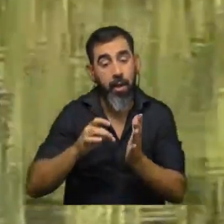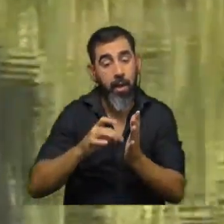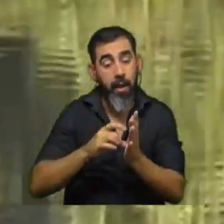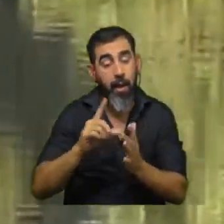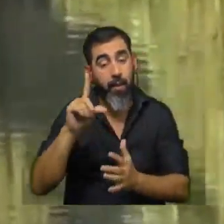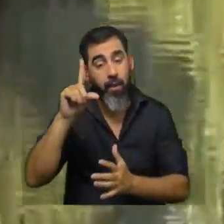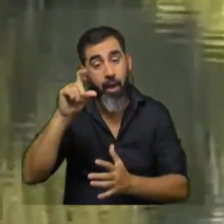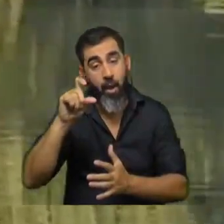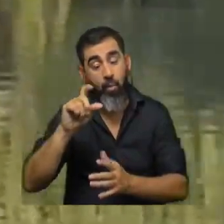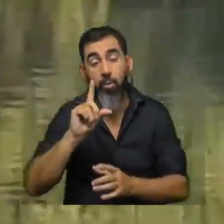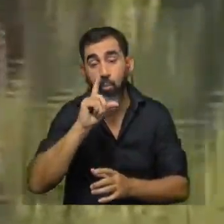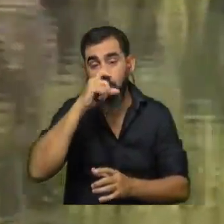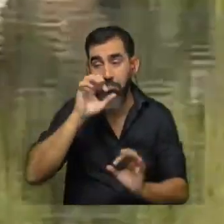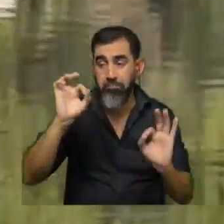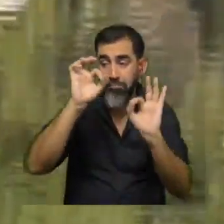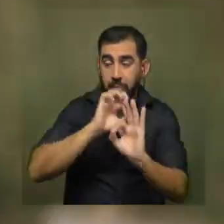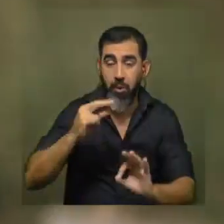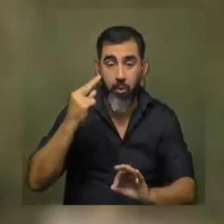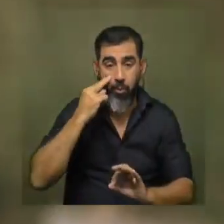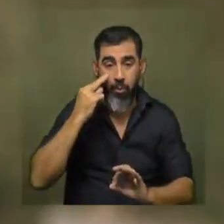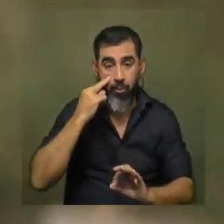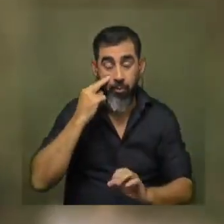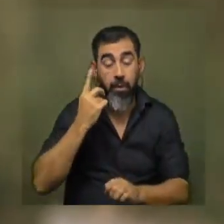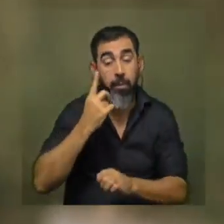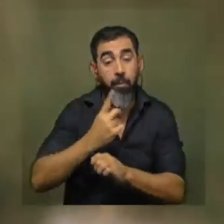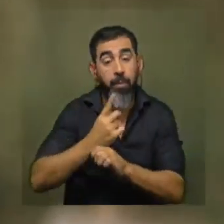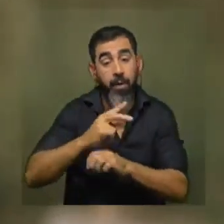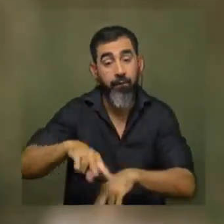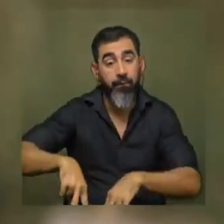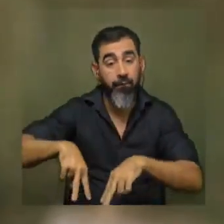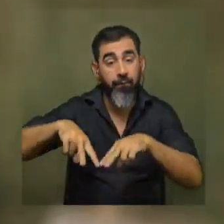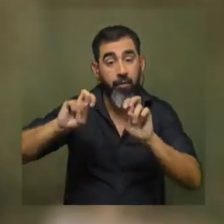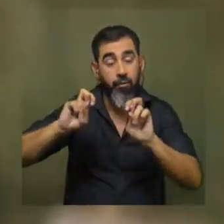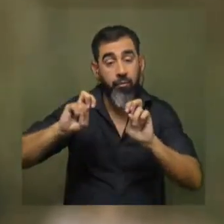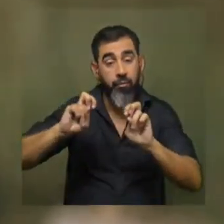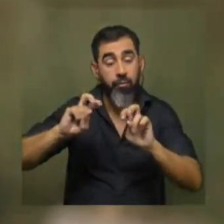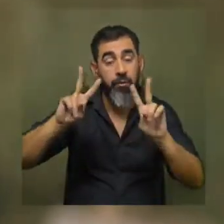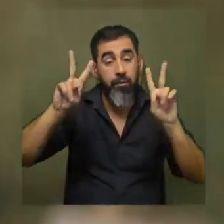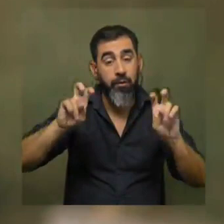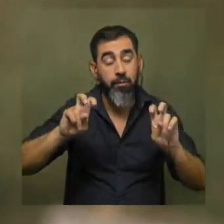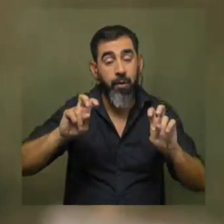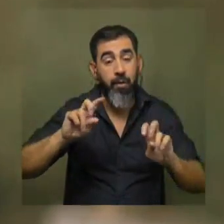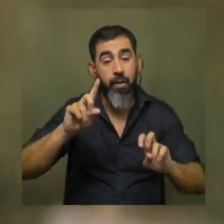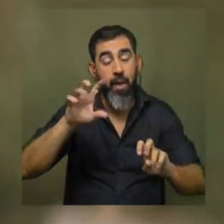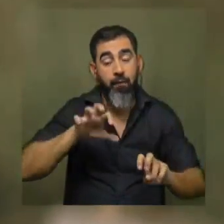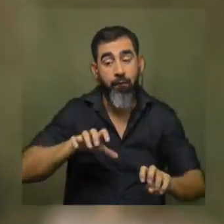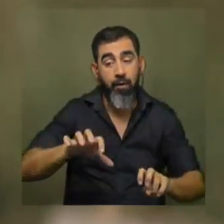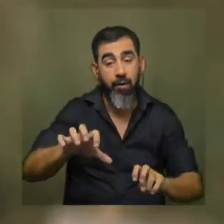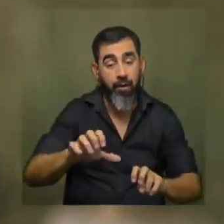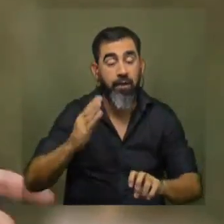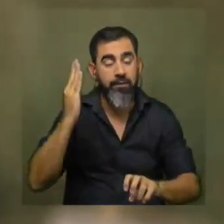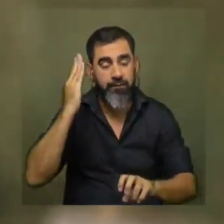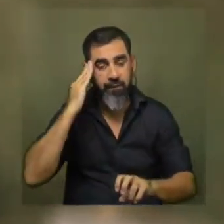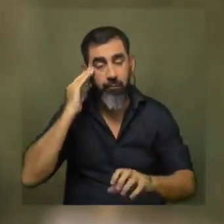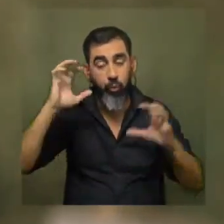y Montevideo no. Con esta primera investigación de la dinámica espacial y temporal de la cianobacteria sabemos que